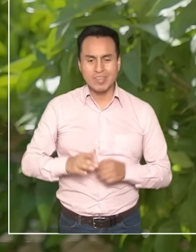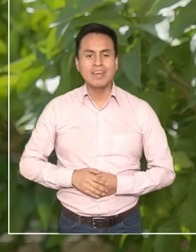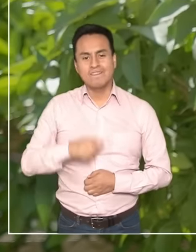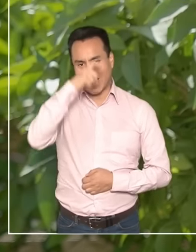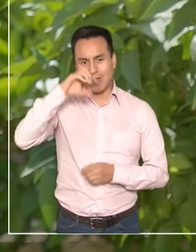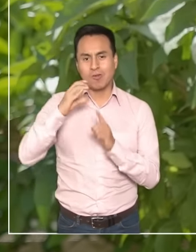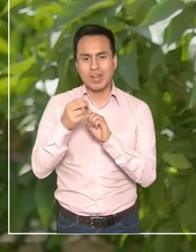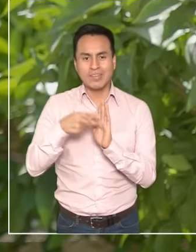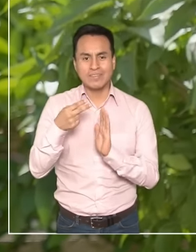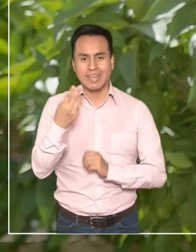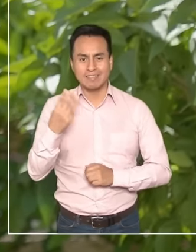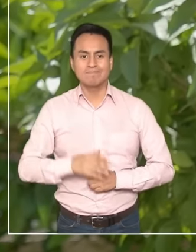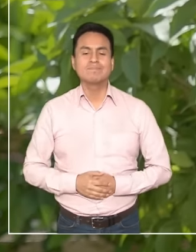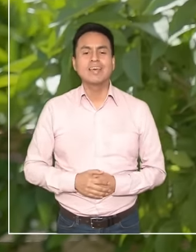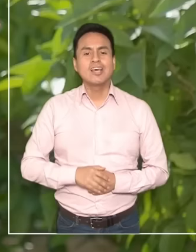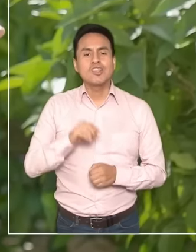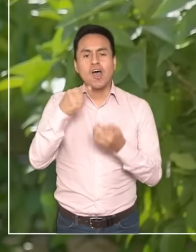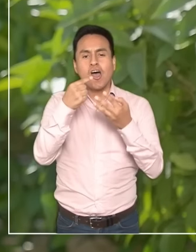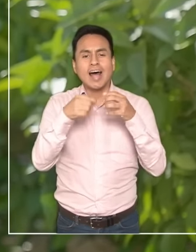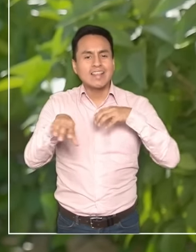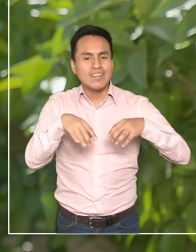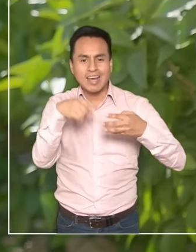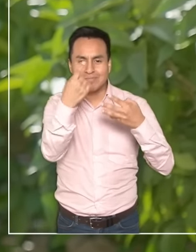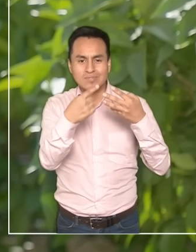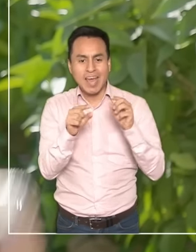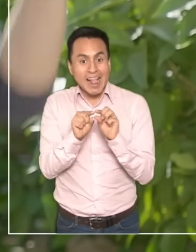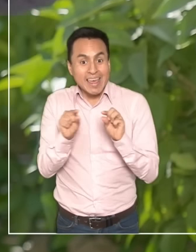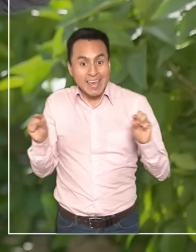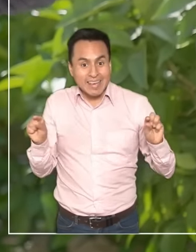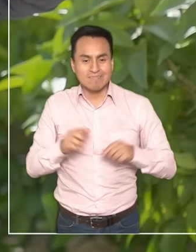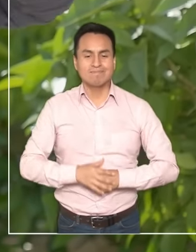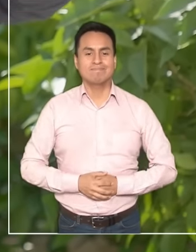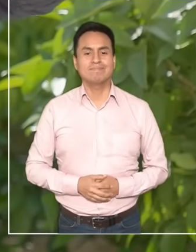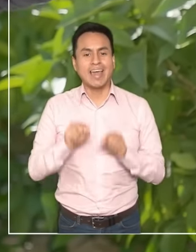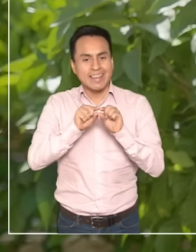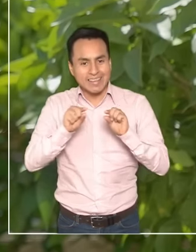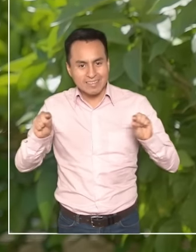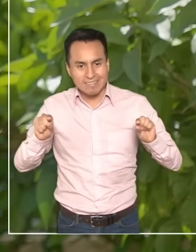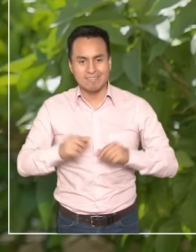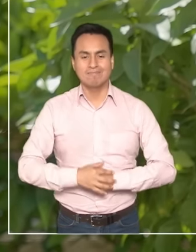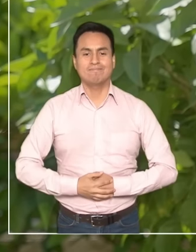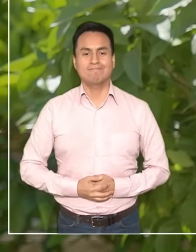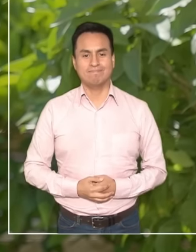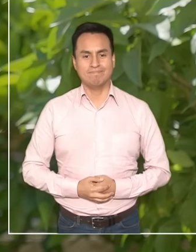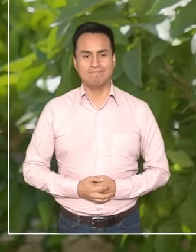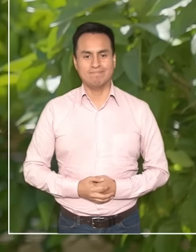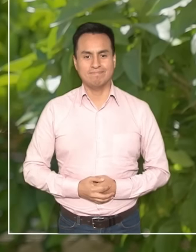cultura es verano. Verano es cultura 2023. Encuentra todas las actividades en este link. En este link.